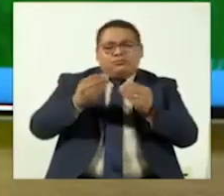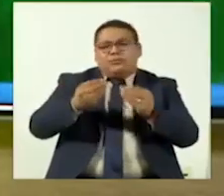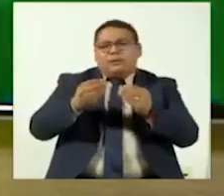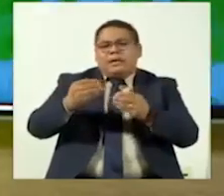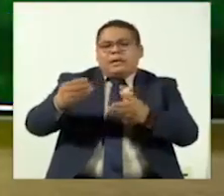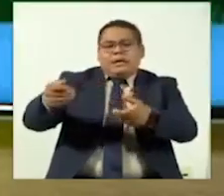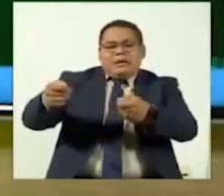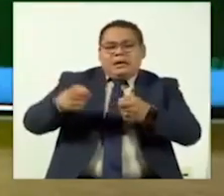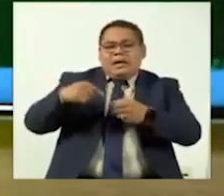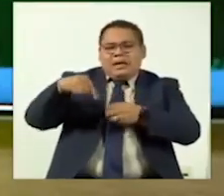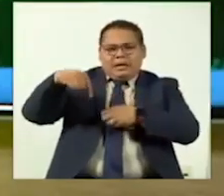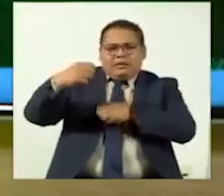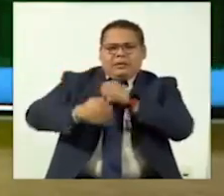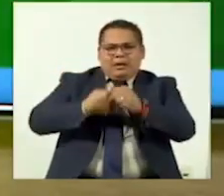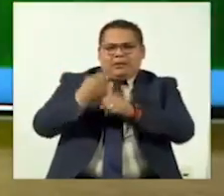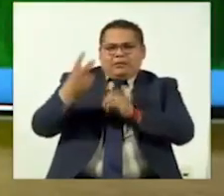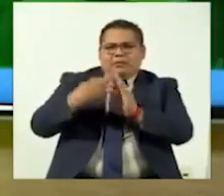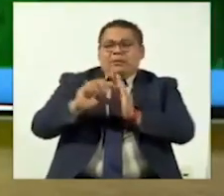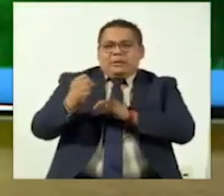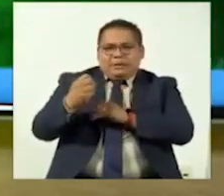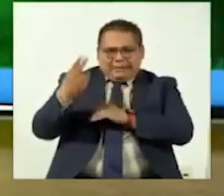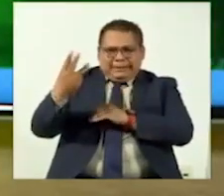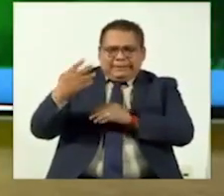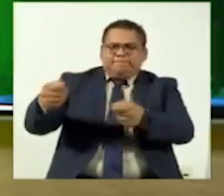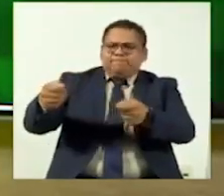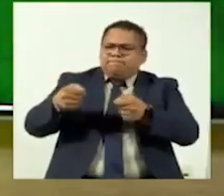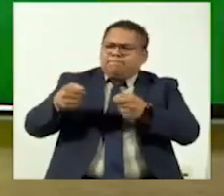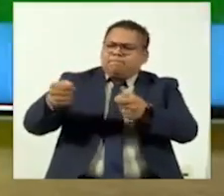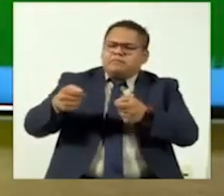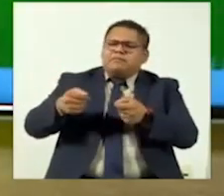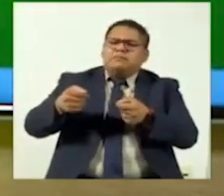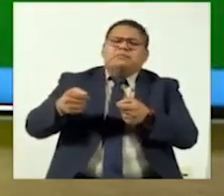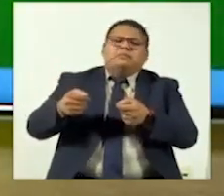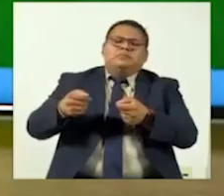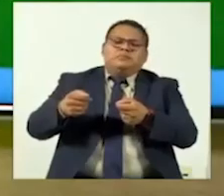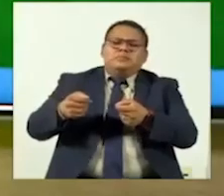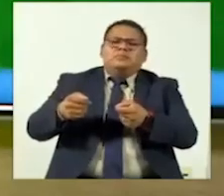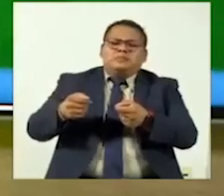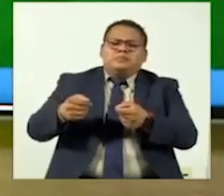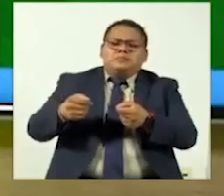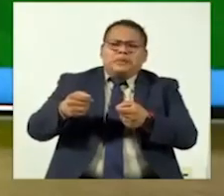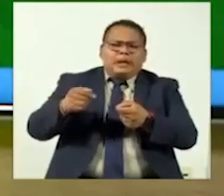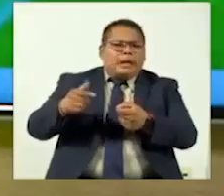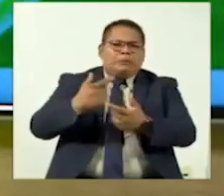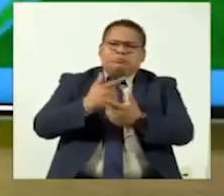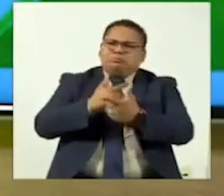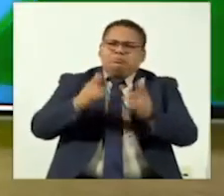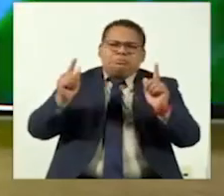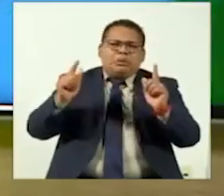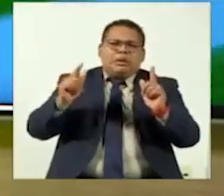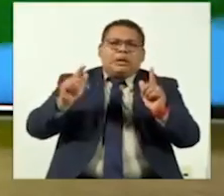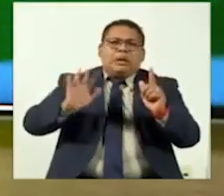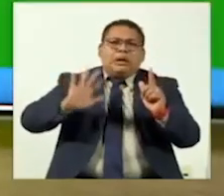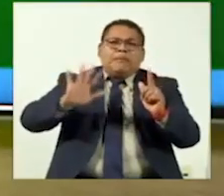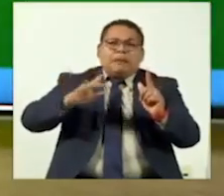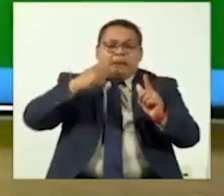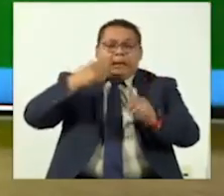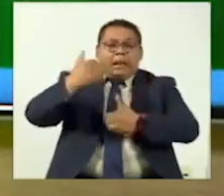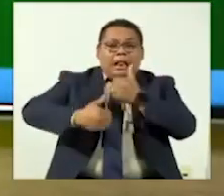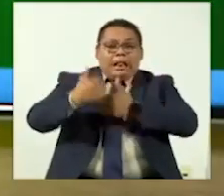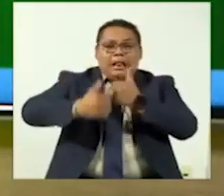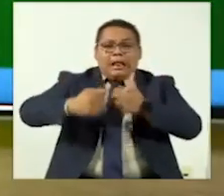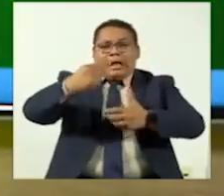tercera edición de los Premios Minervas. Y, pues, está abierta, o sea, no hay una convocatoria vaya en